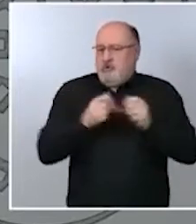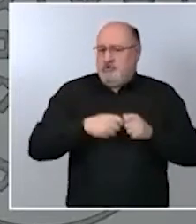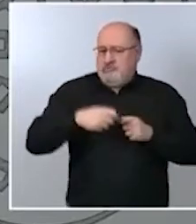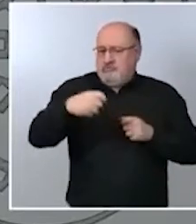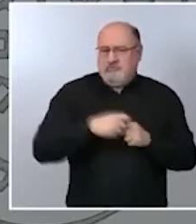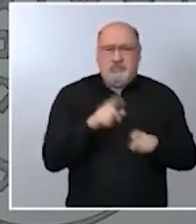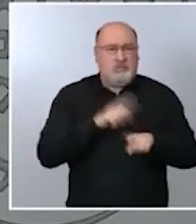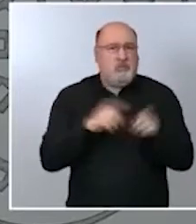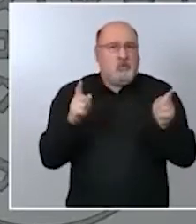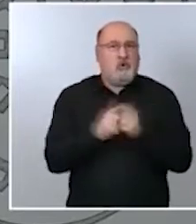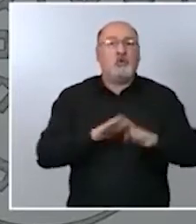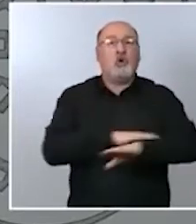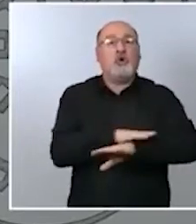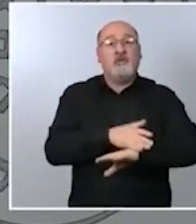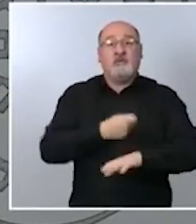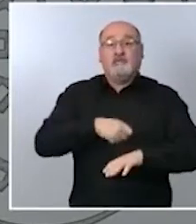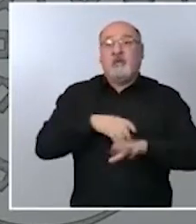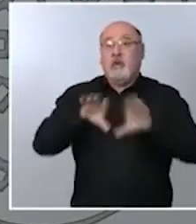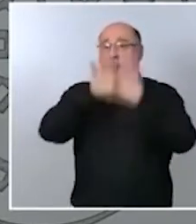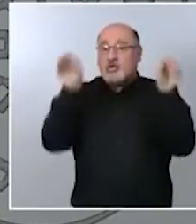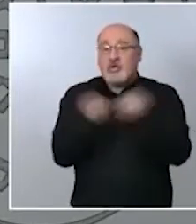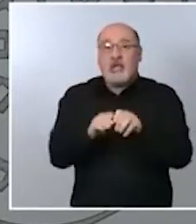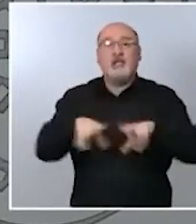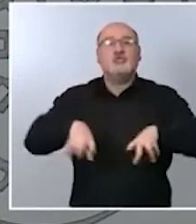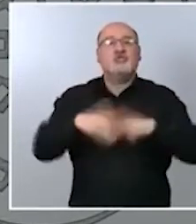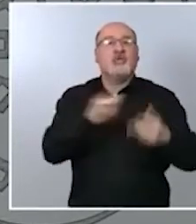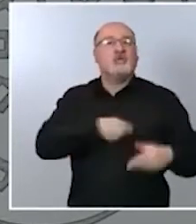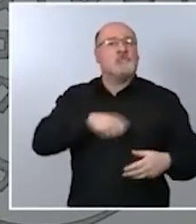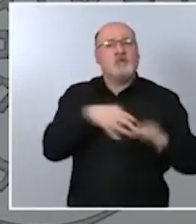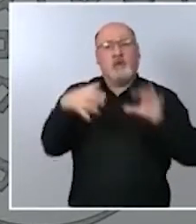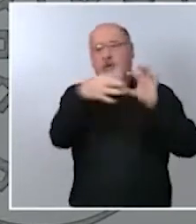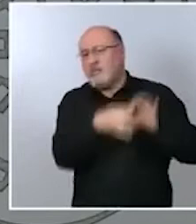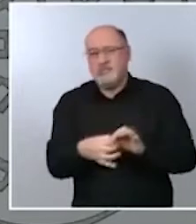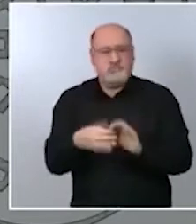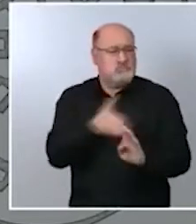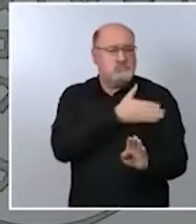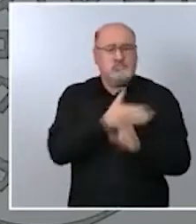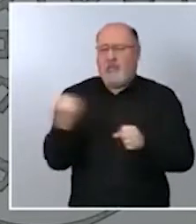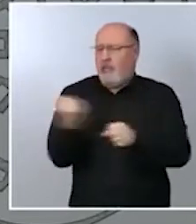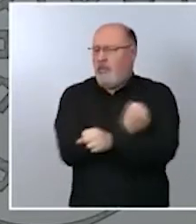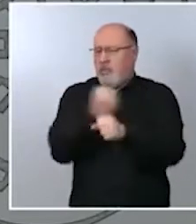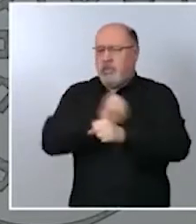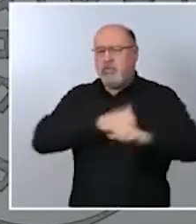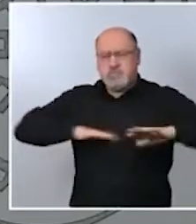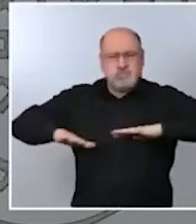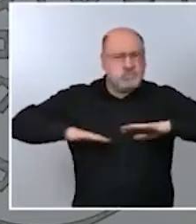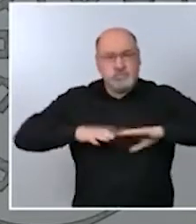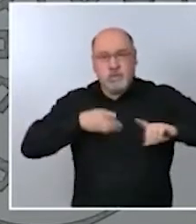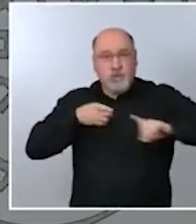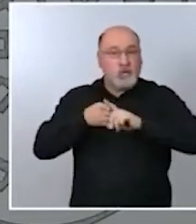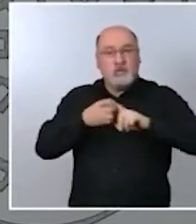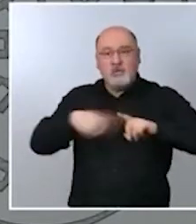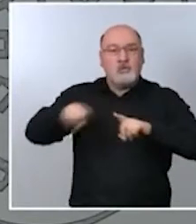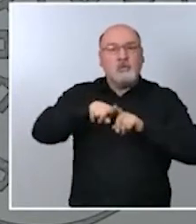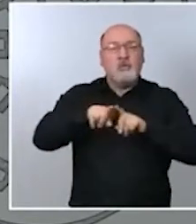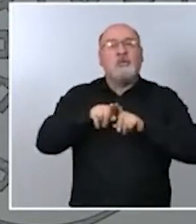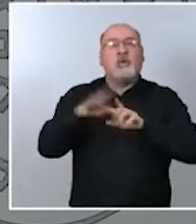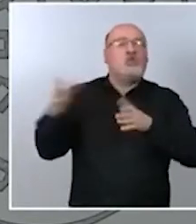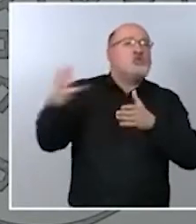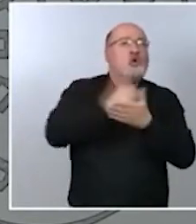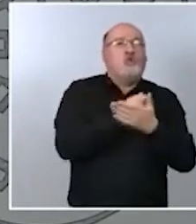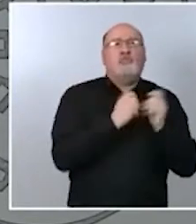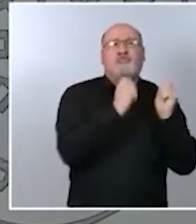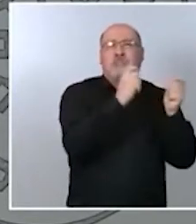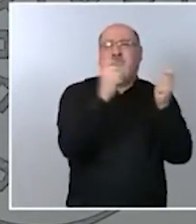gobierno y el conjunto de la sociedad española ha estado trabajando para que no haya ninguna parte ningún rincón salvo